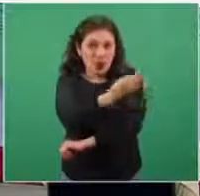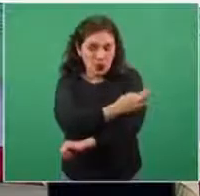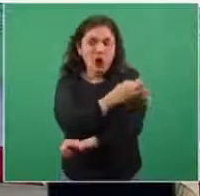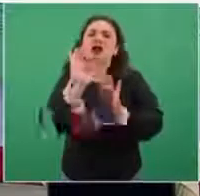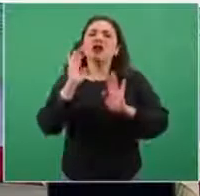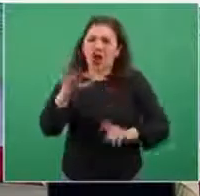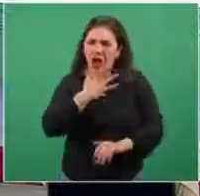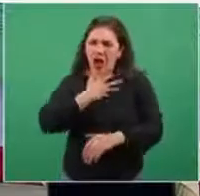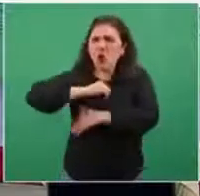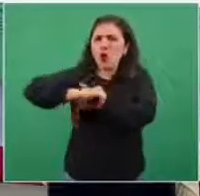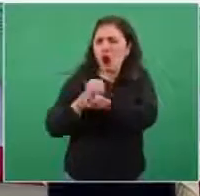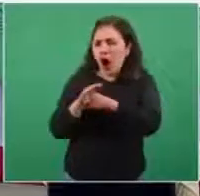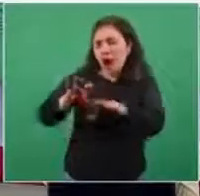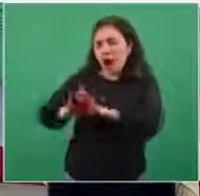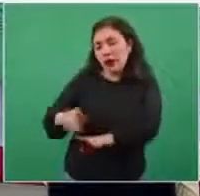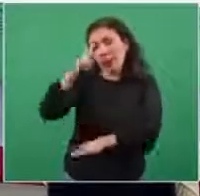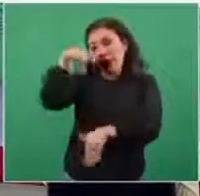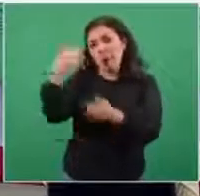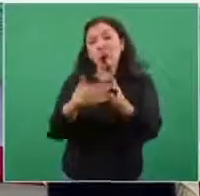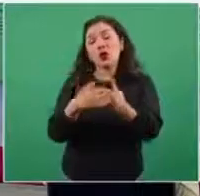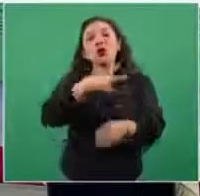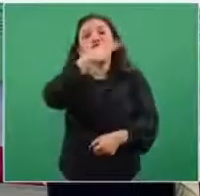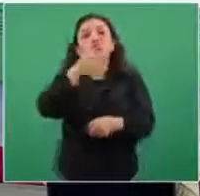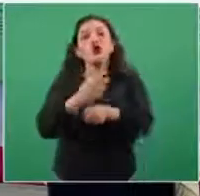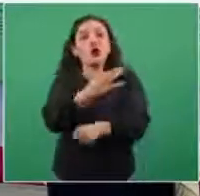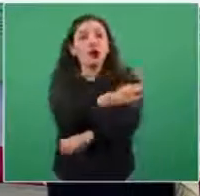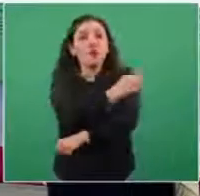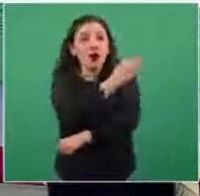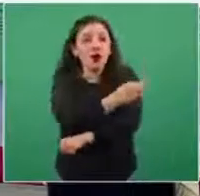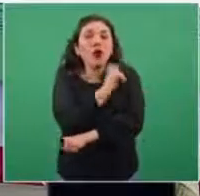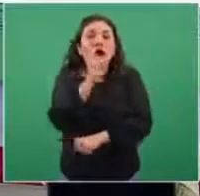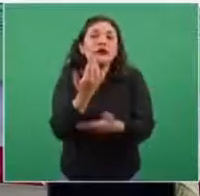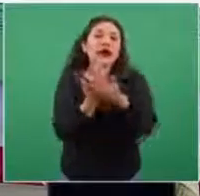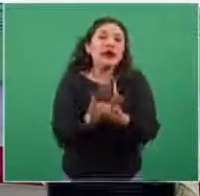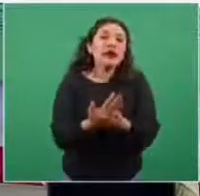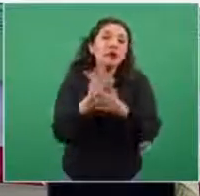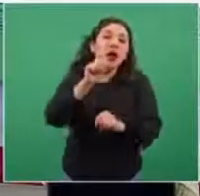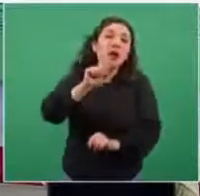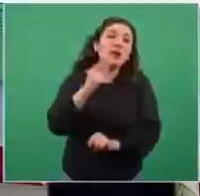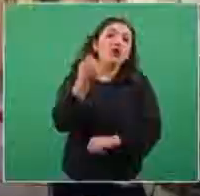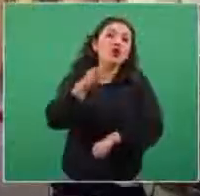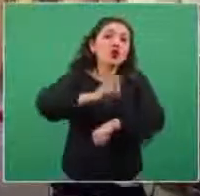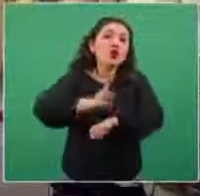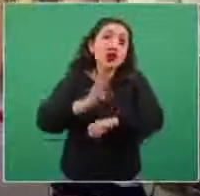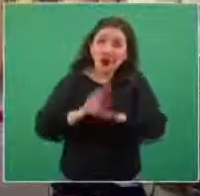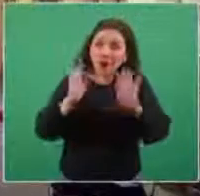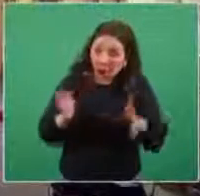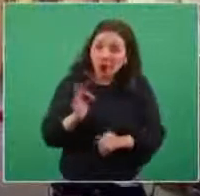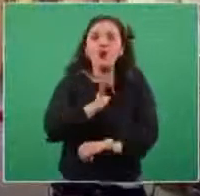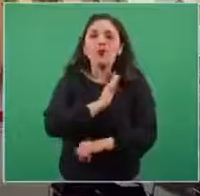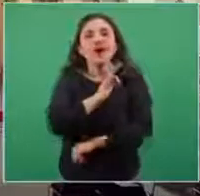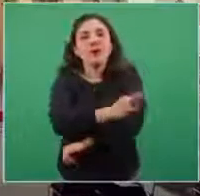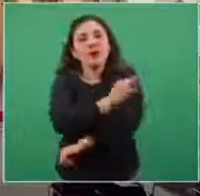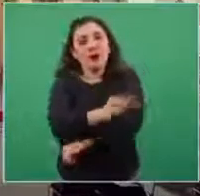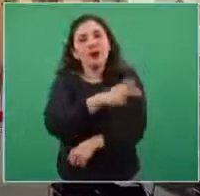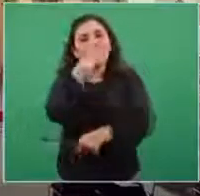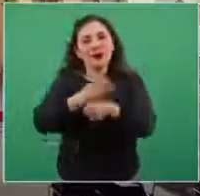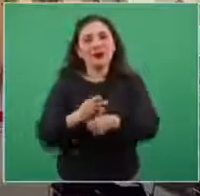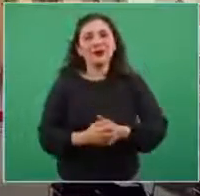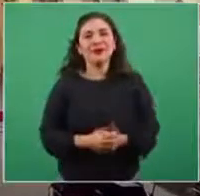garantizada la aplicación de la segunda dosis 21 días después de que se haya puesto la primera. La siguiente,